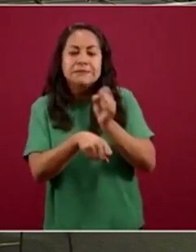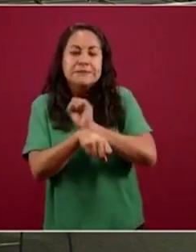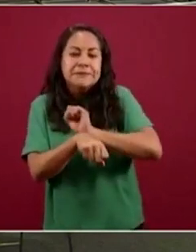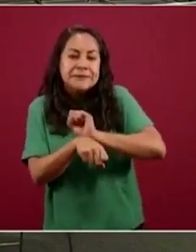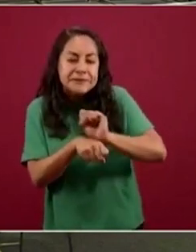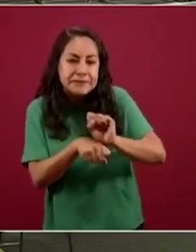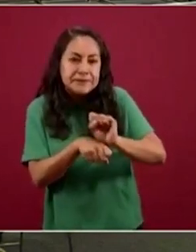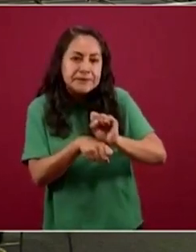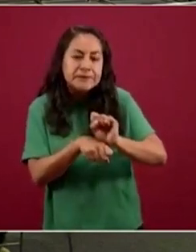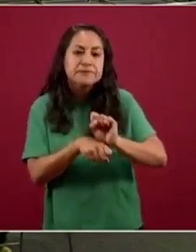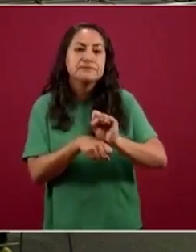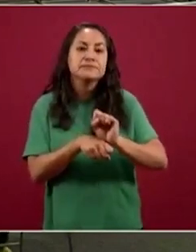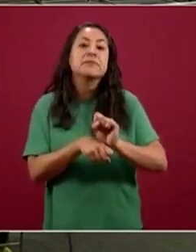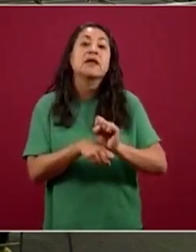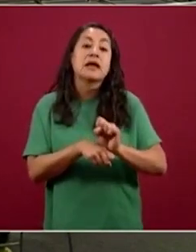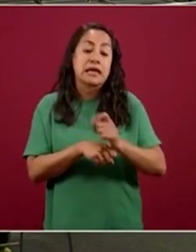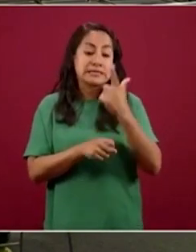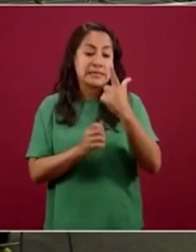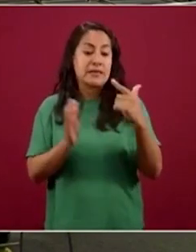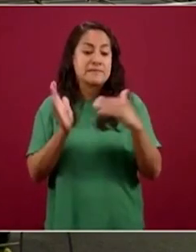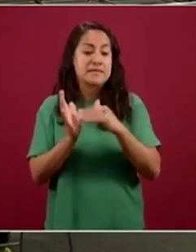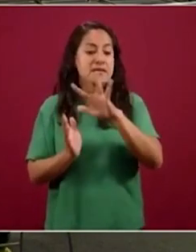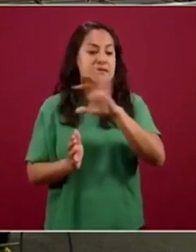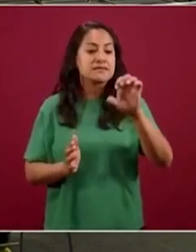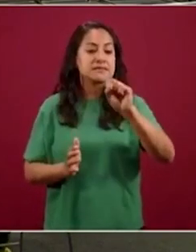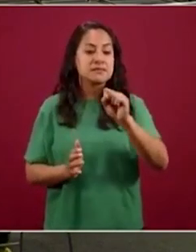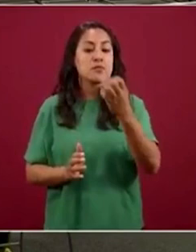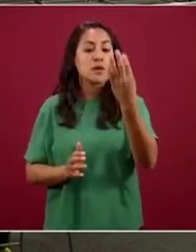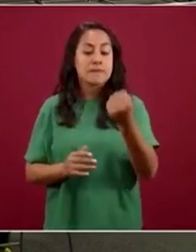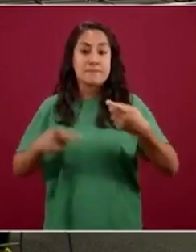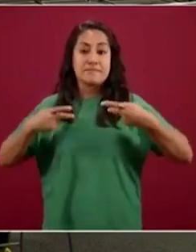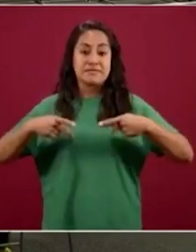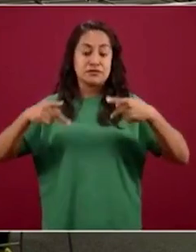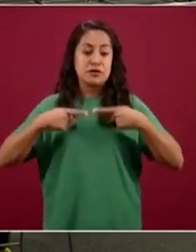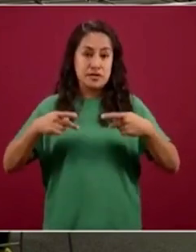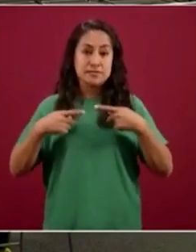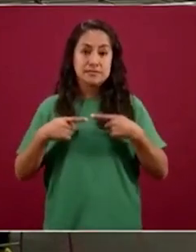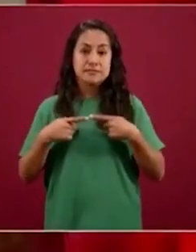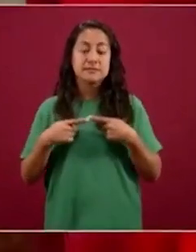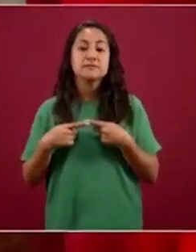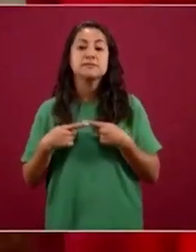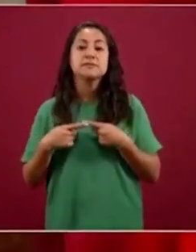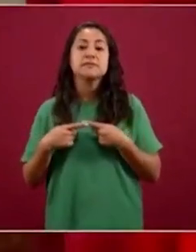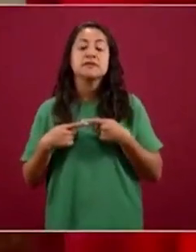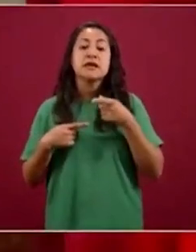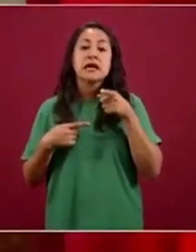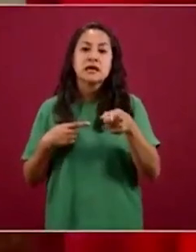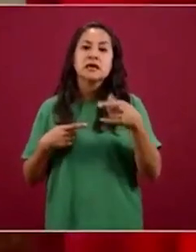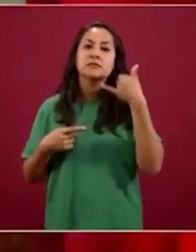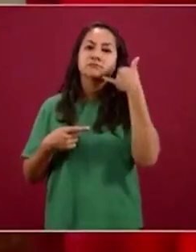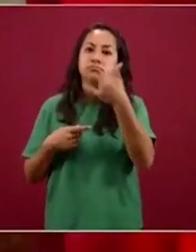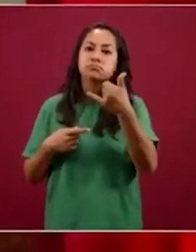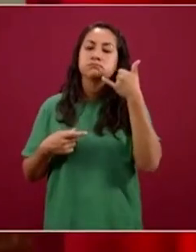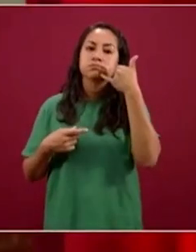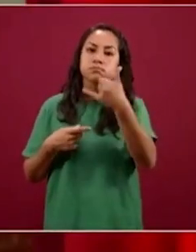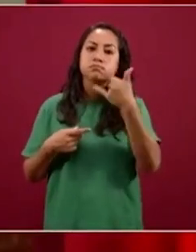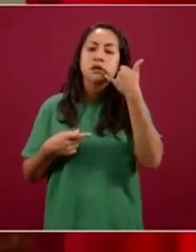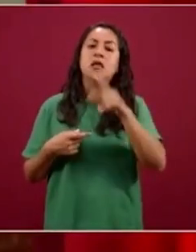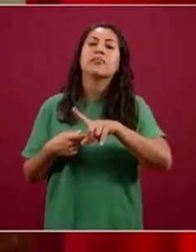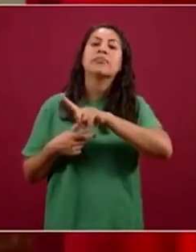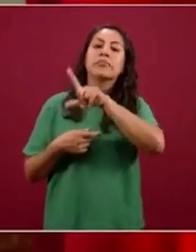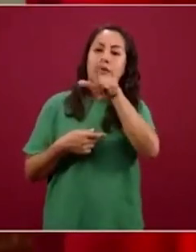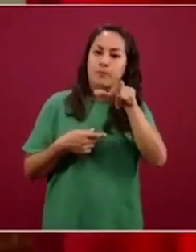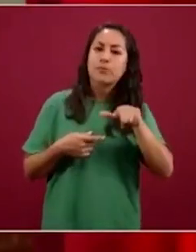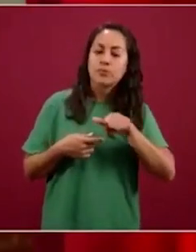Siete mil 569 personas refirieron o necesitaron, después de marcar el 800-00-44